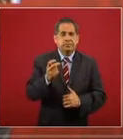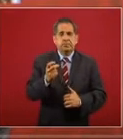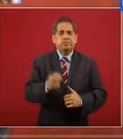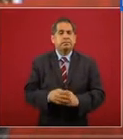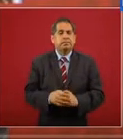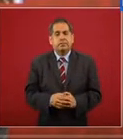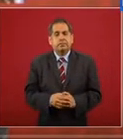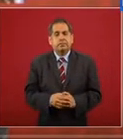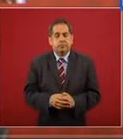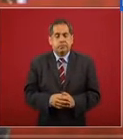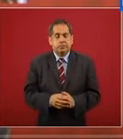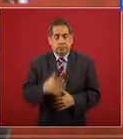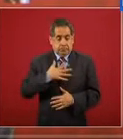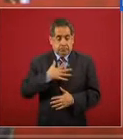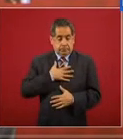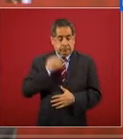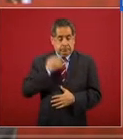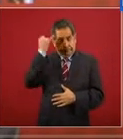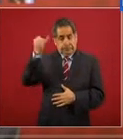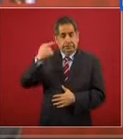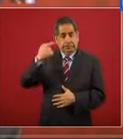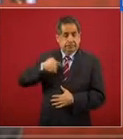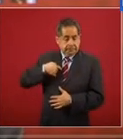es mi punto de vista